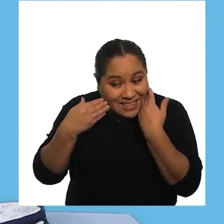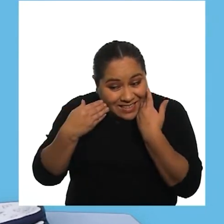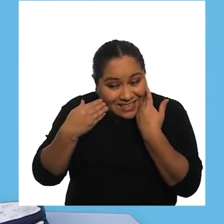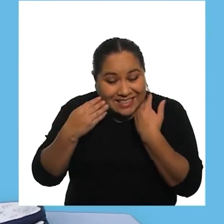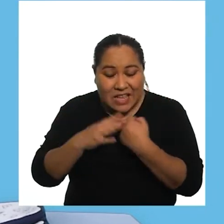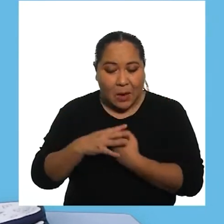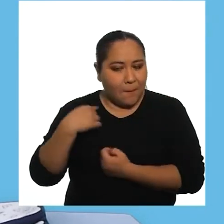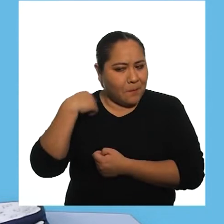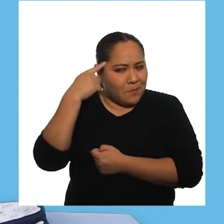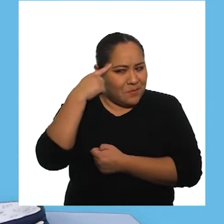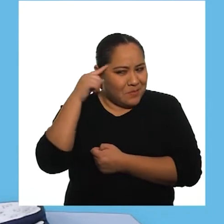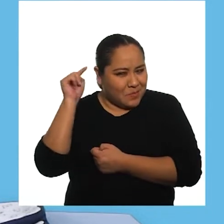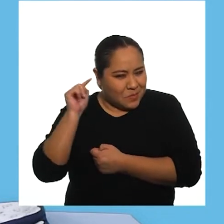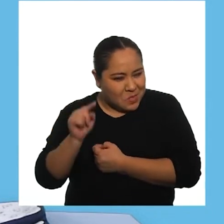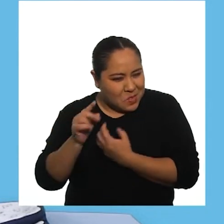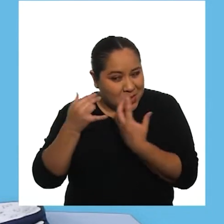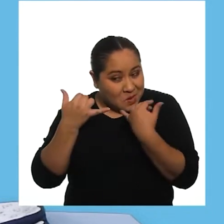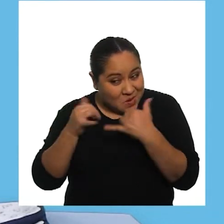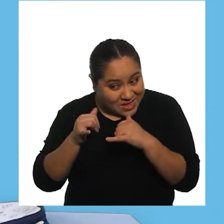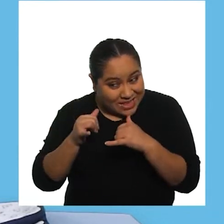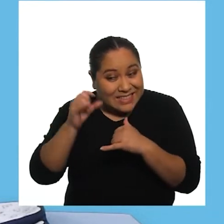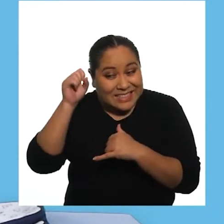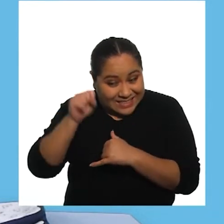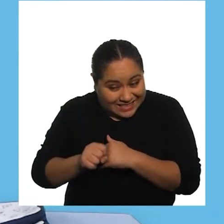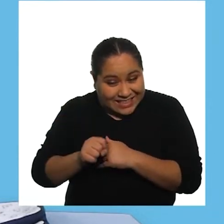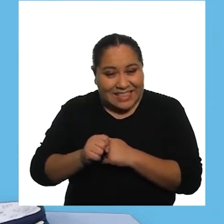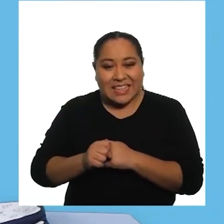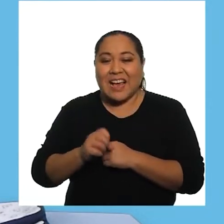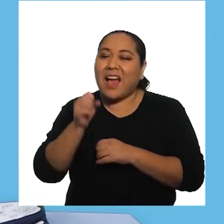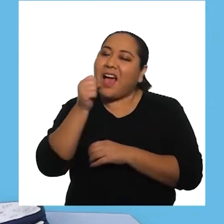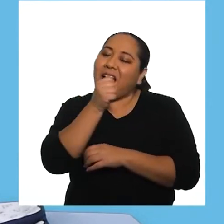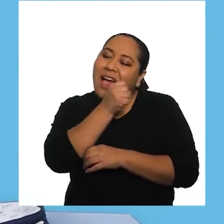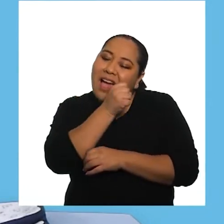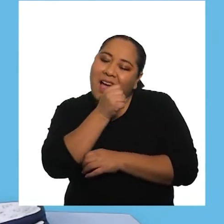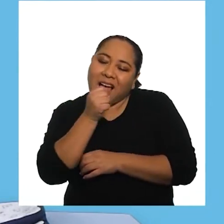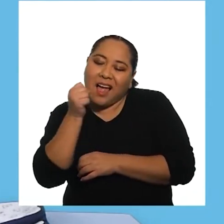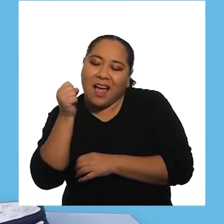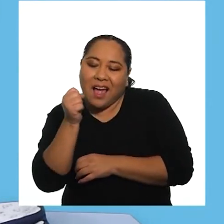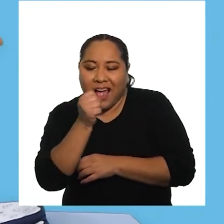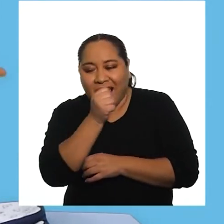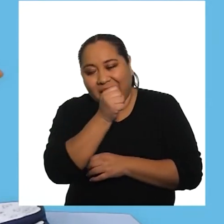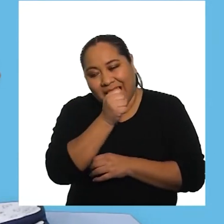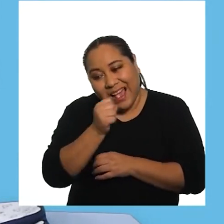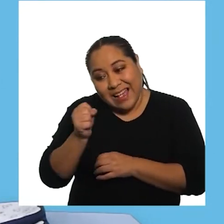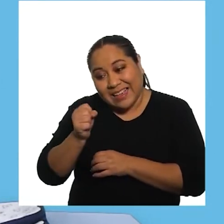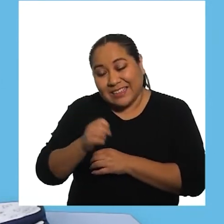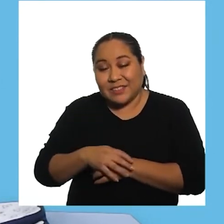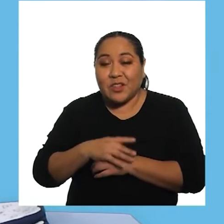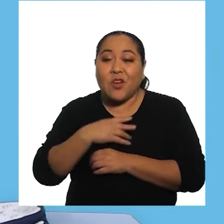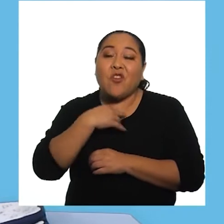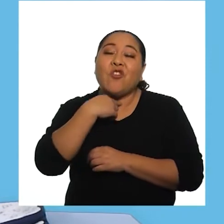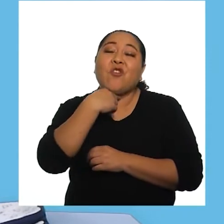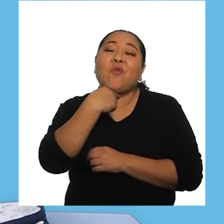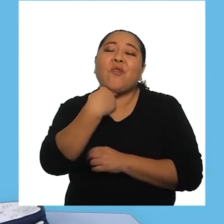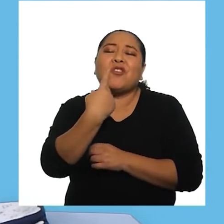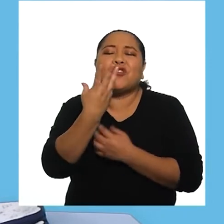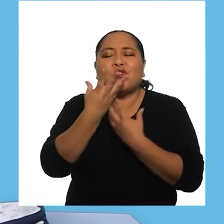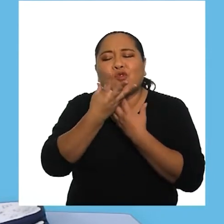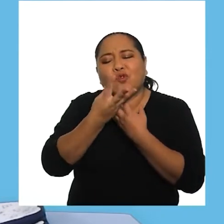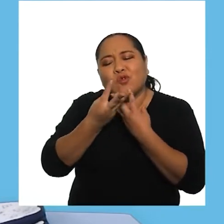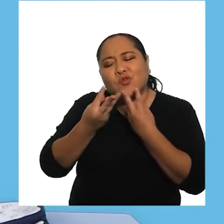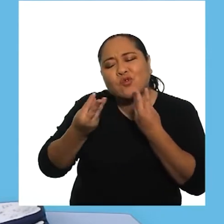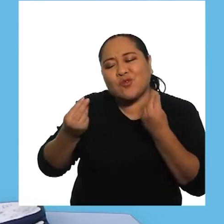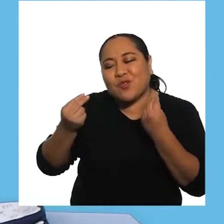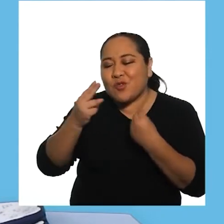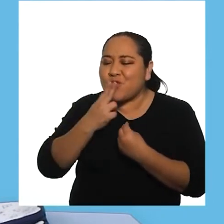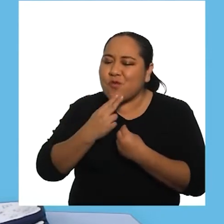como sonríes, creo que quieres jugar Cántale una canción, hazlo con un tono de voz